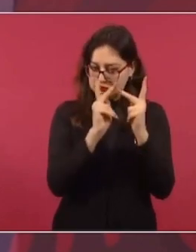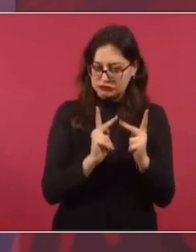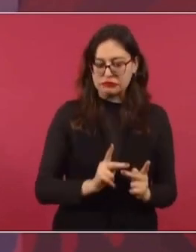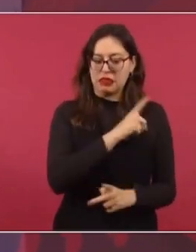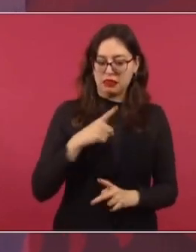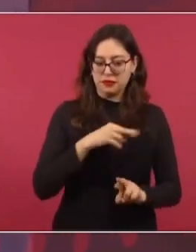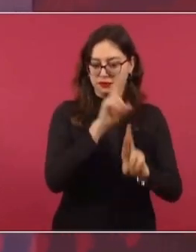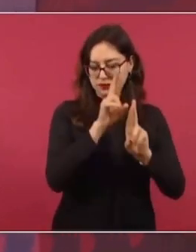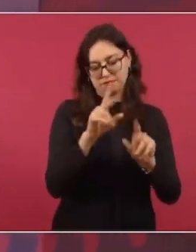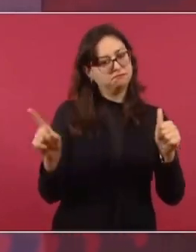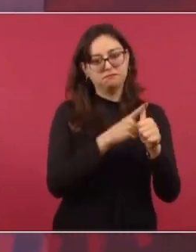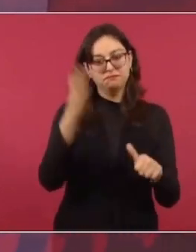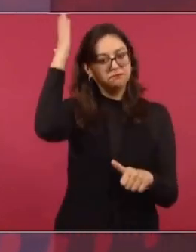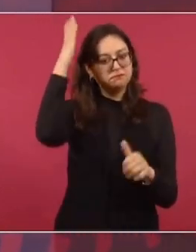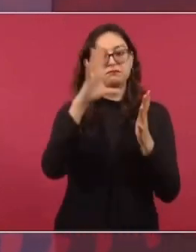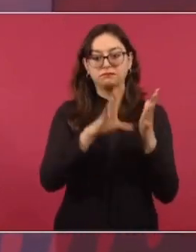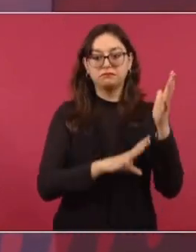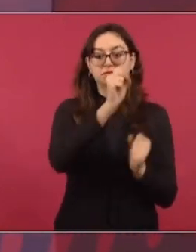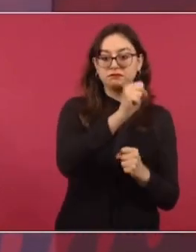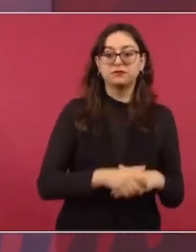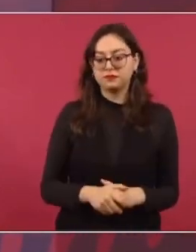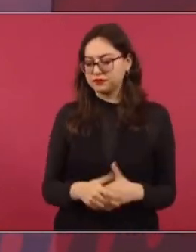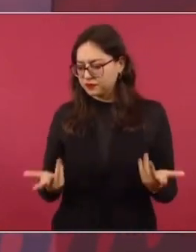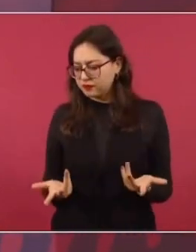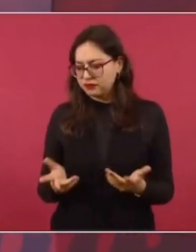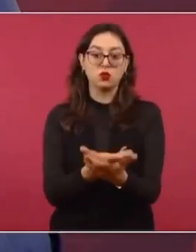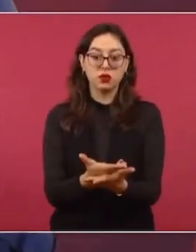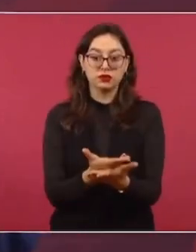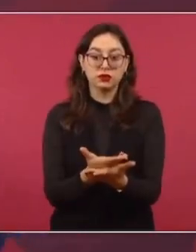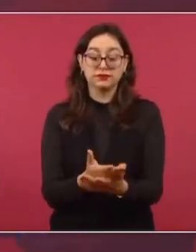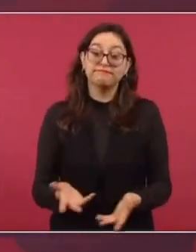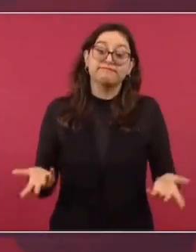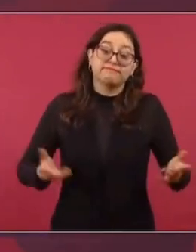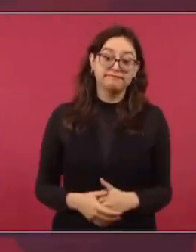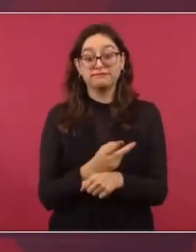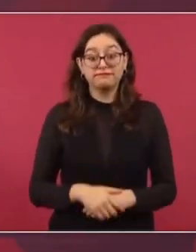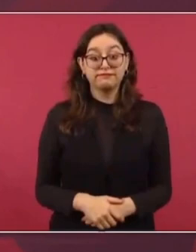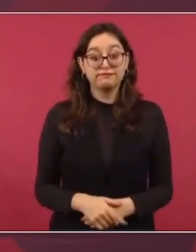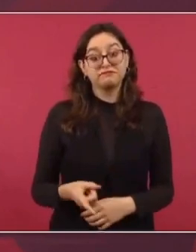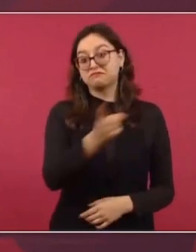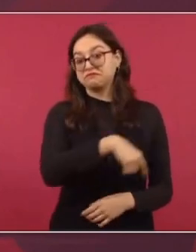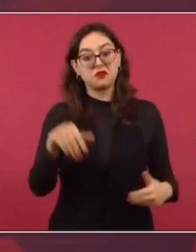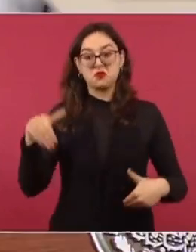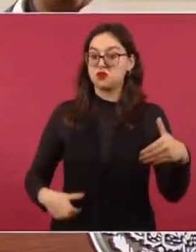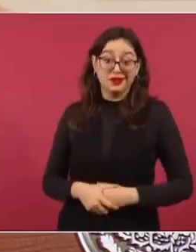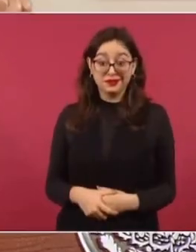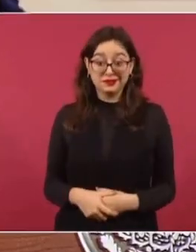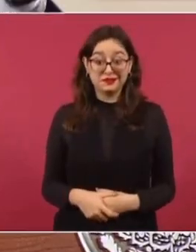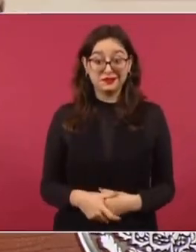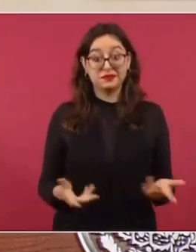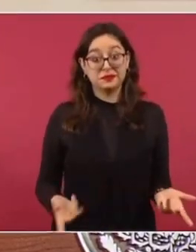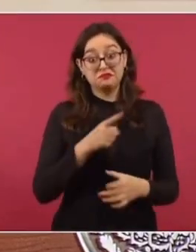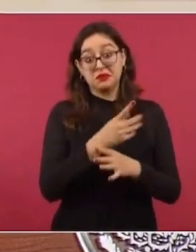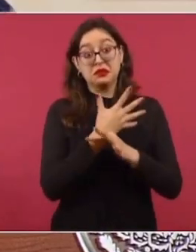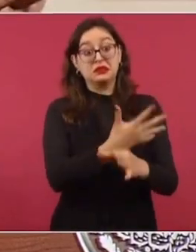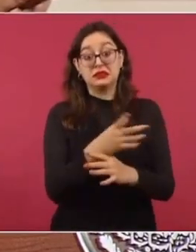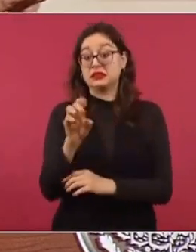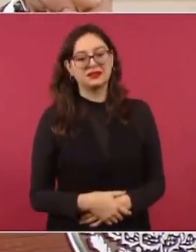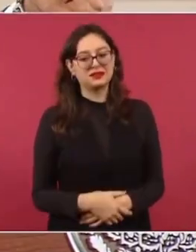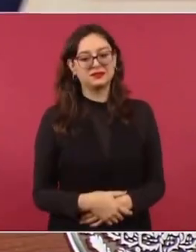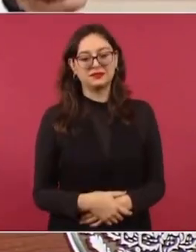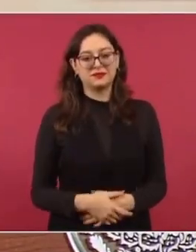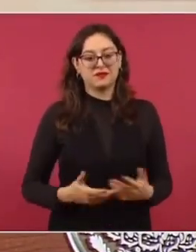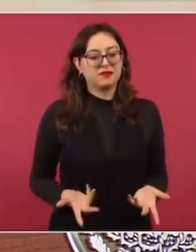lo que es posible, y en este caso, el que se gaste menos. Ah, pero también eso lo consideran un atentado. La democracia, estos